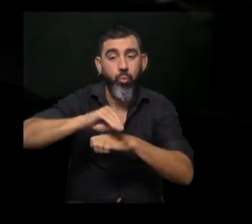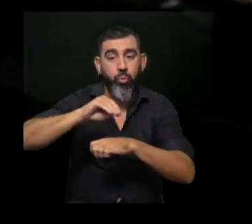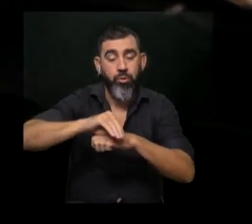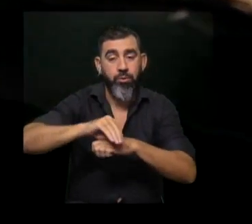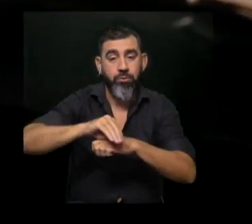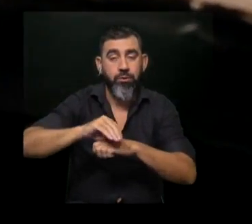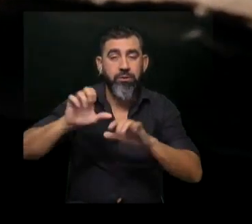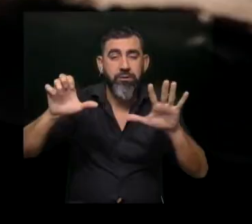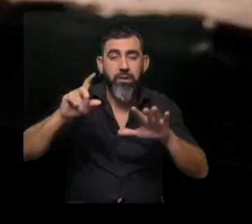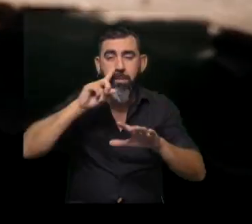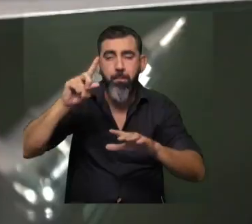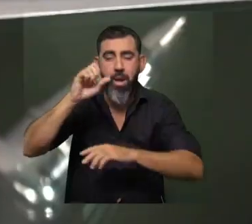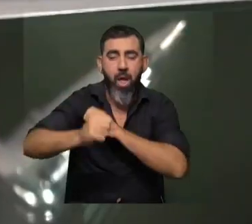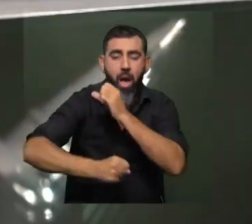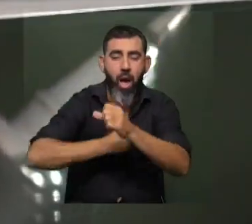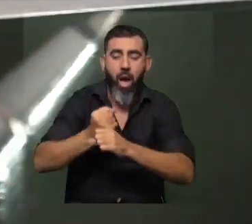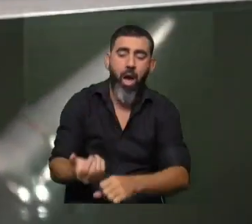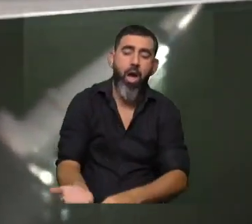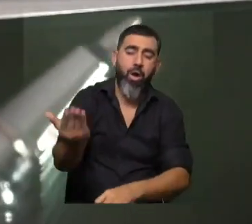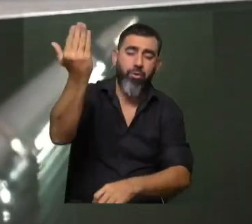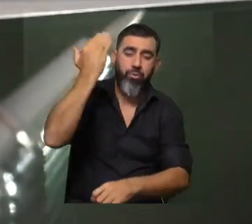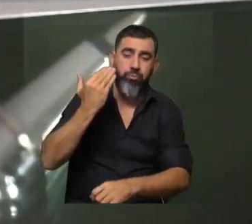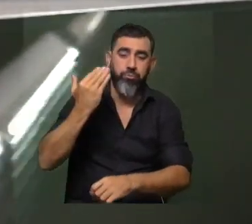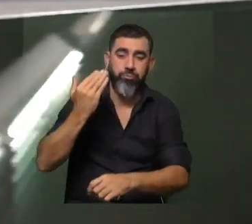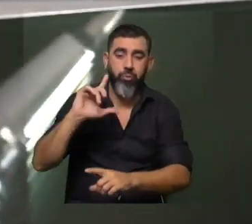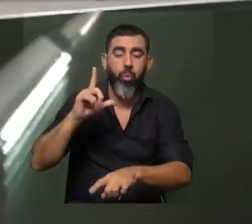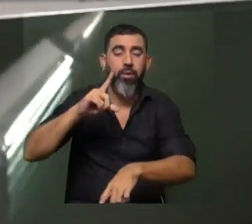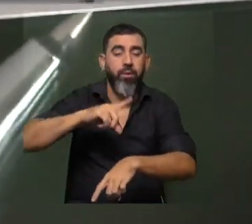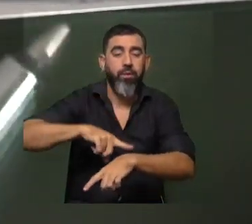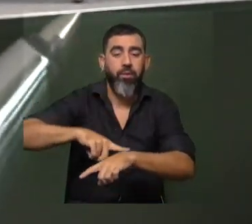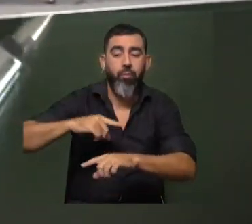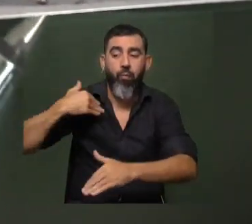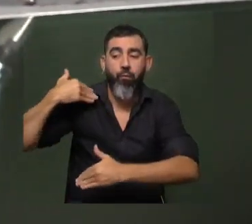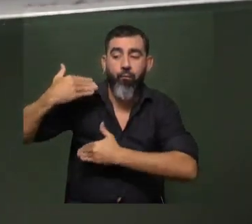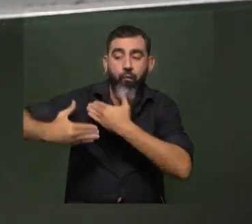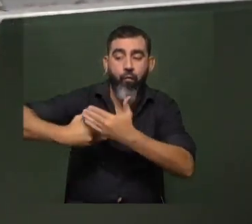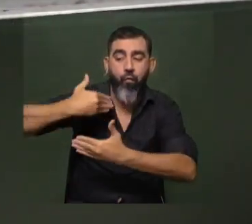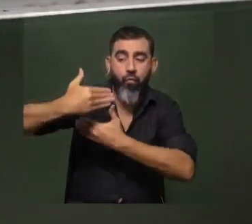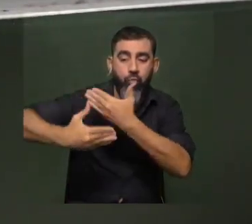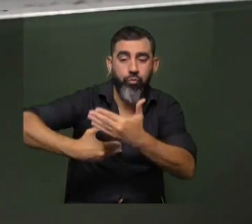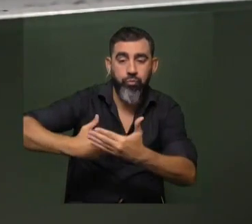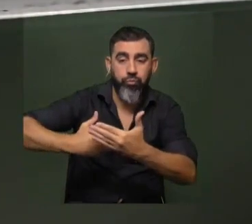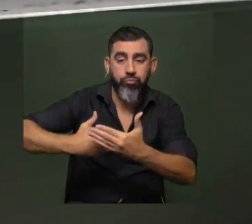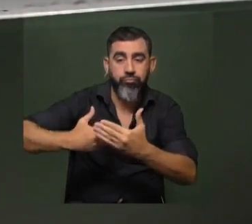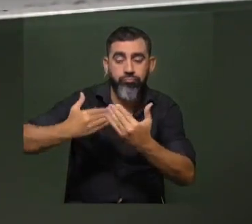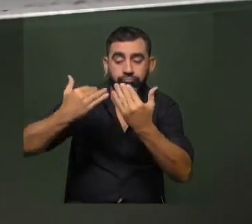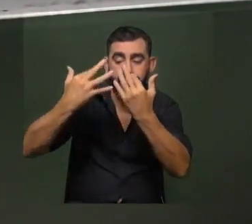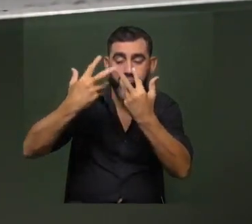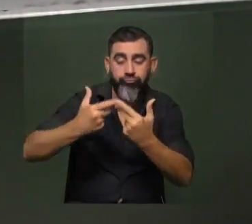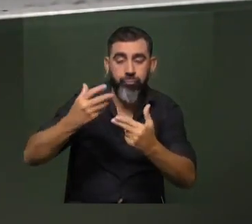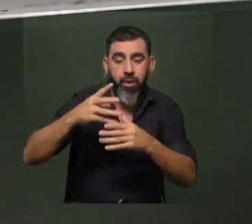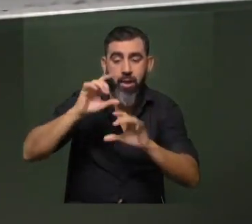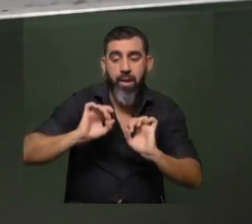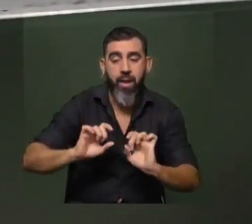unos 6.000 años más o menos. Y por lo tanto no ha habido suficiente tiempo evolutivo para tener estructuras como precableadas o